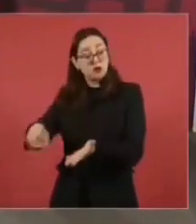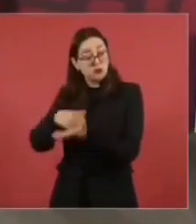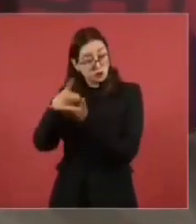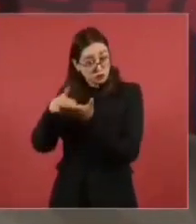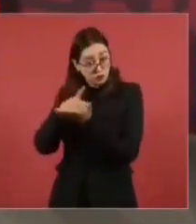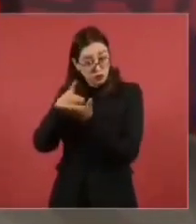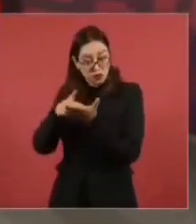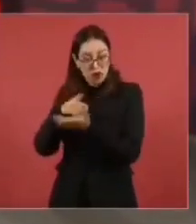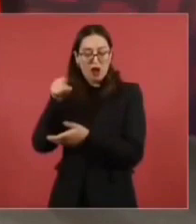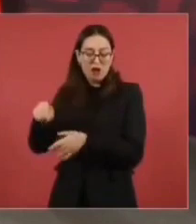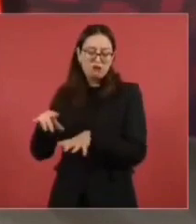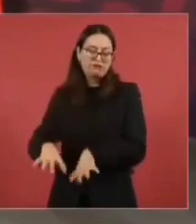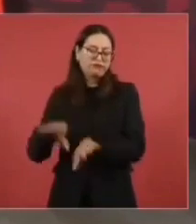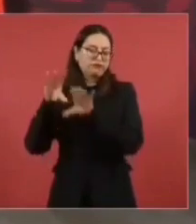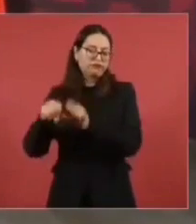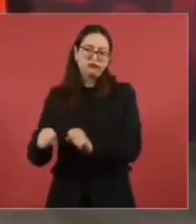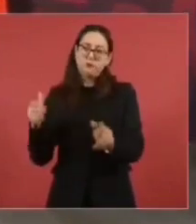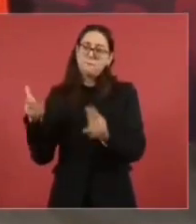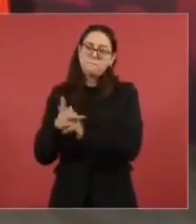y ahí los asesinaron.